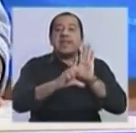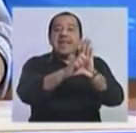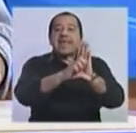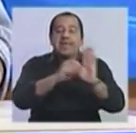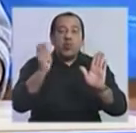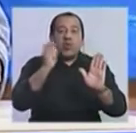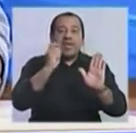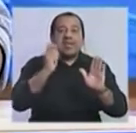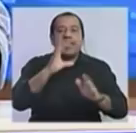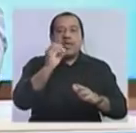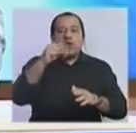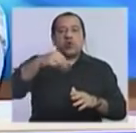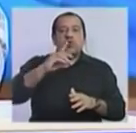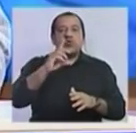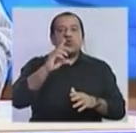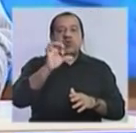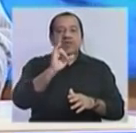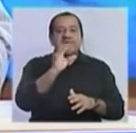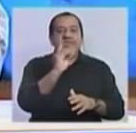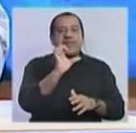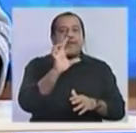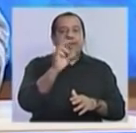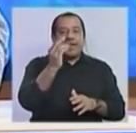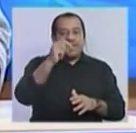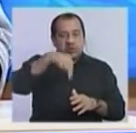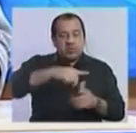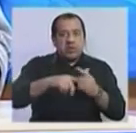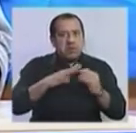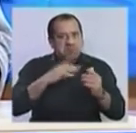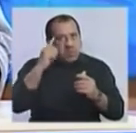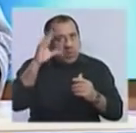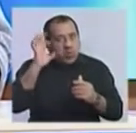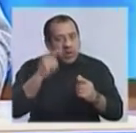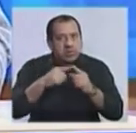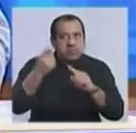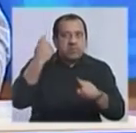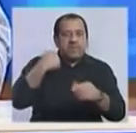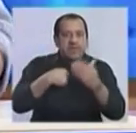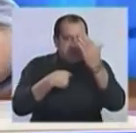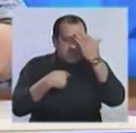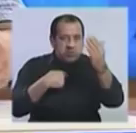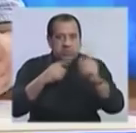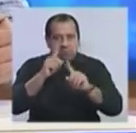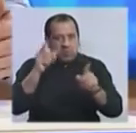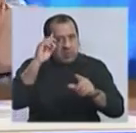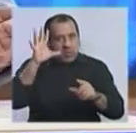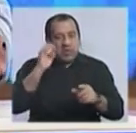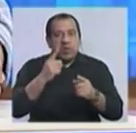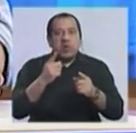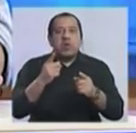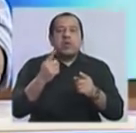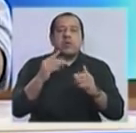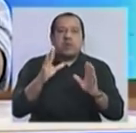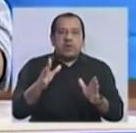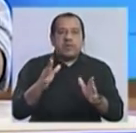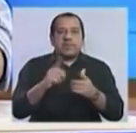consideración, no recuerdo que esencialmente haya pasado durante los gobiernos del Frente Amplio. Va, si pasaron, sí, miento,